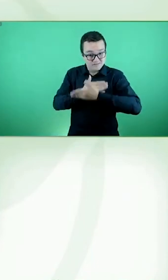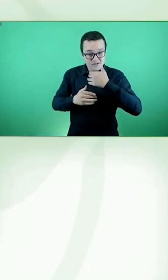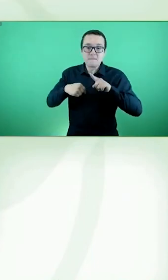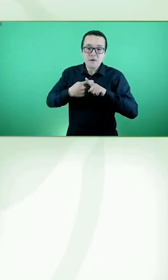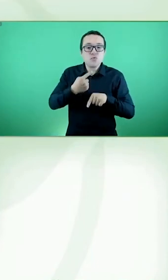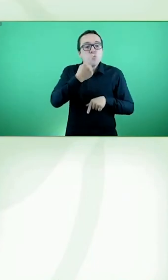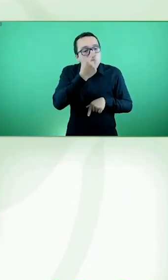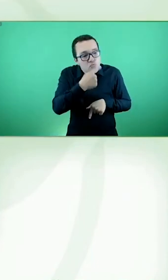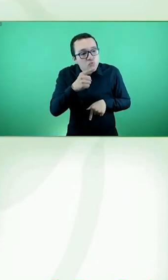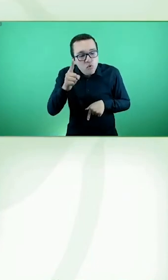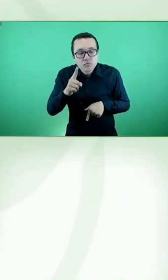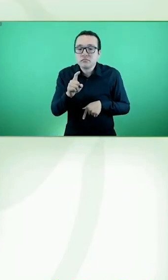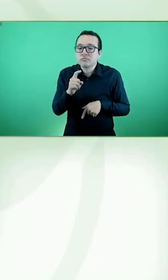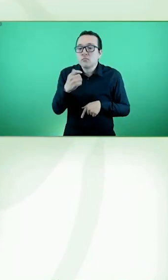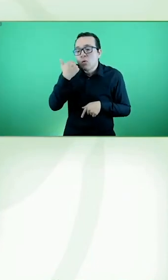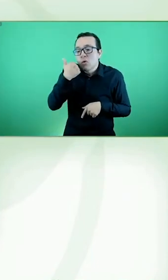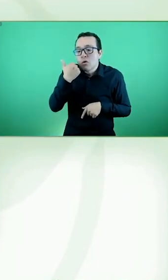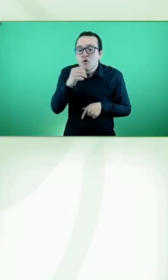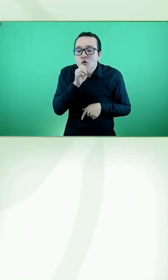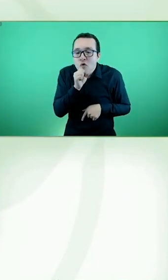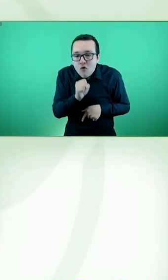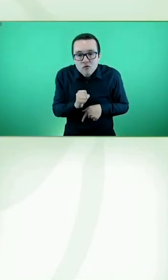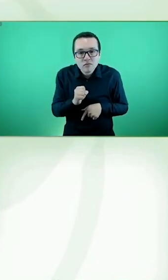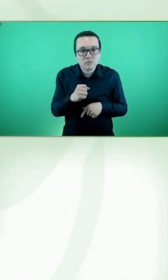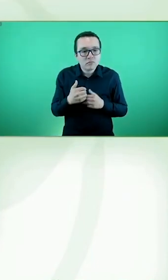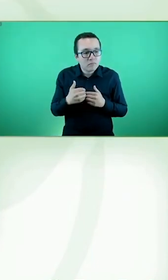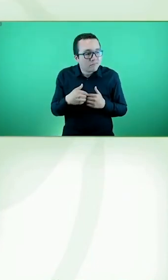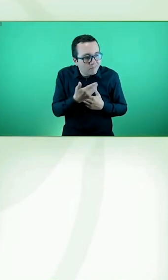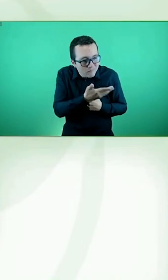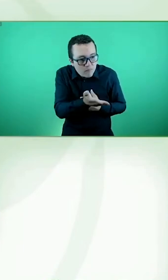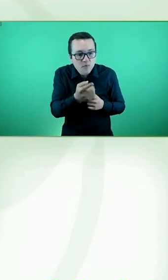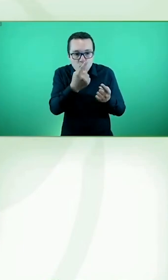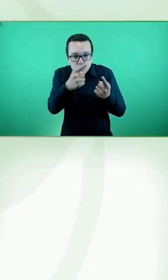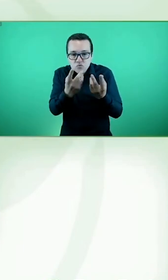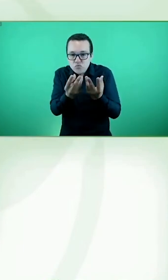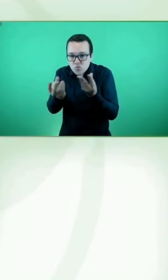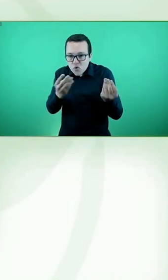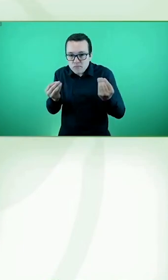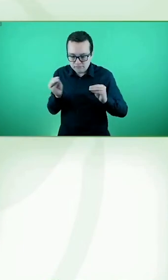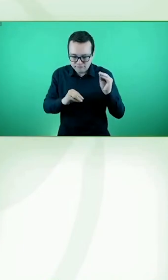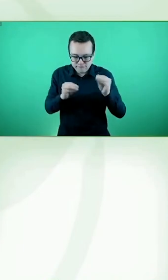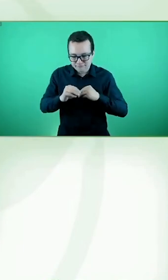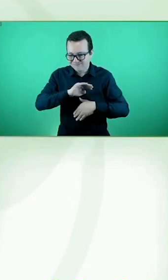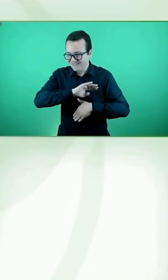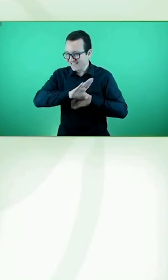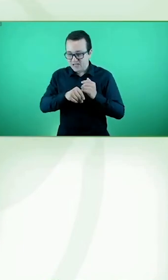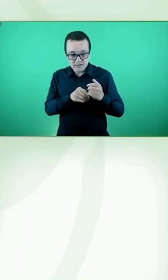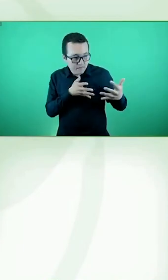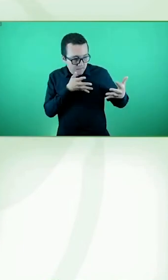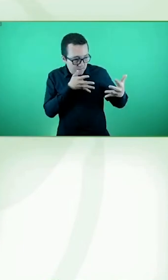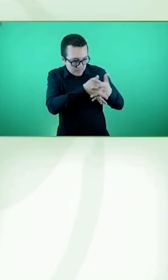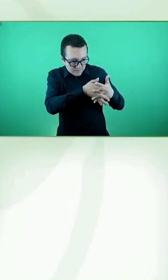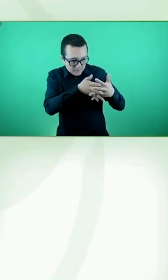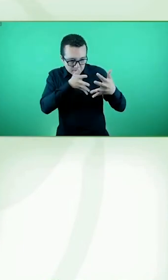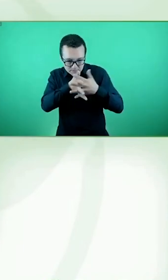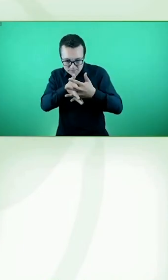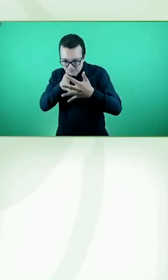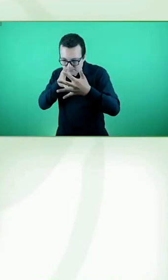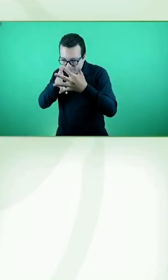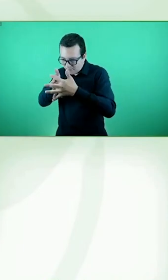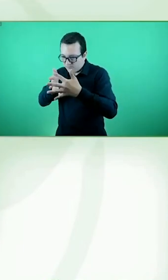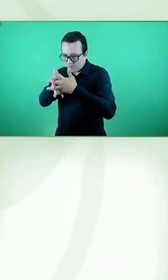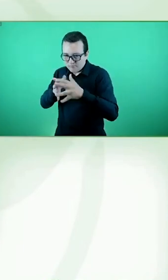ese diseño universal solo así nos estaremos asegurando de que hacemos productos pues lo más inclusivos